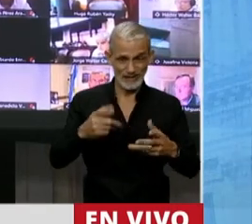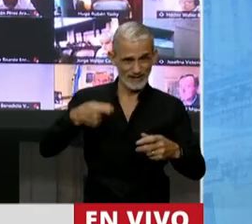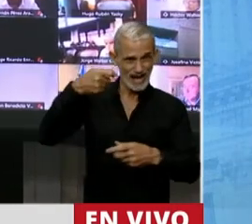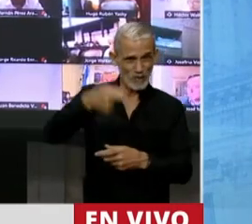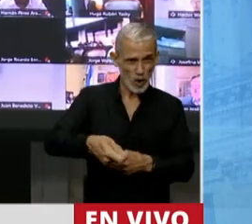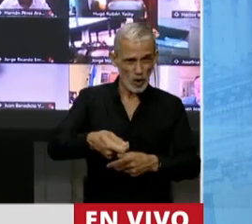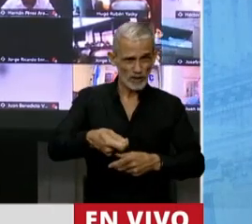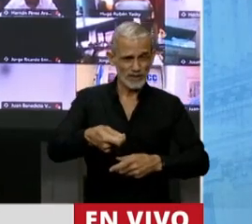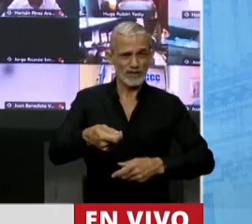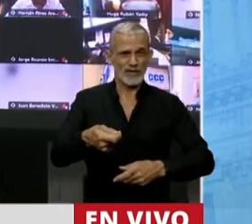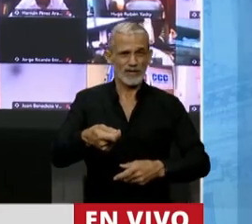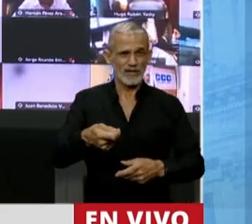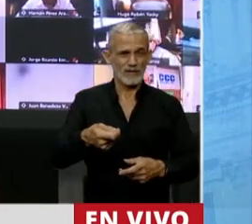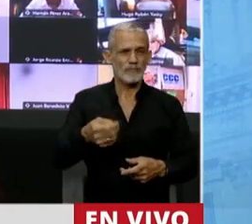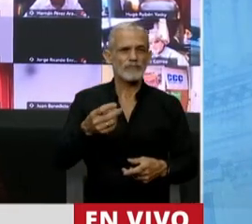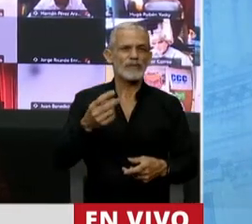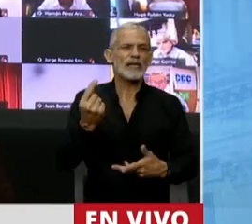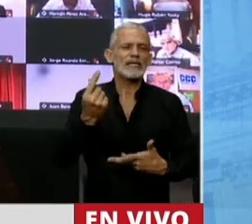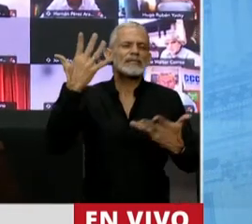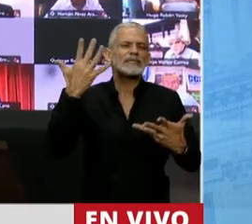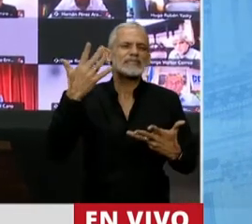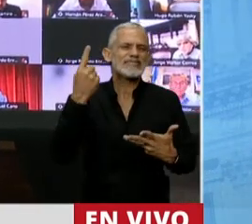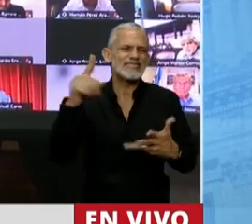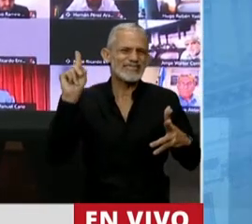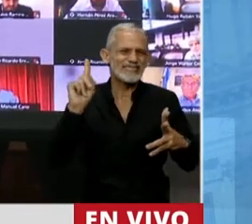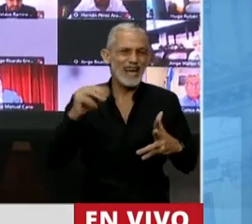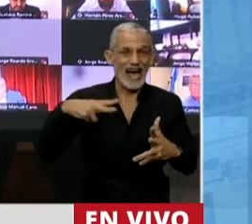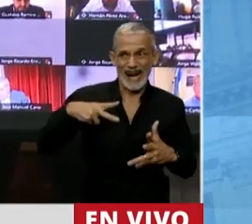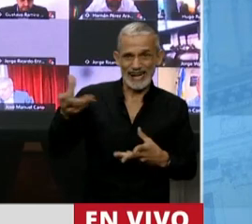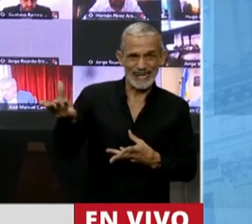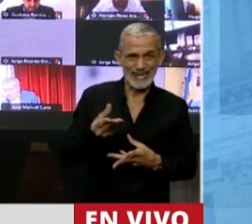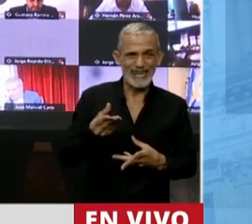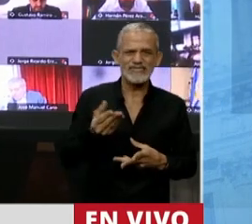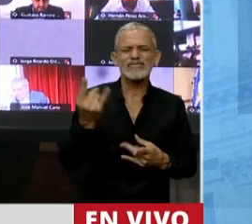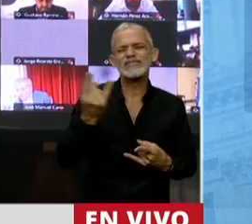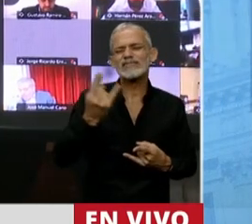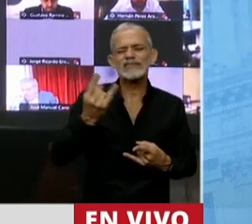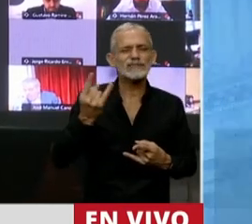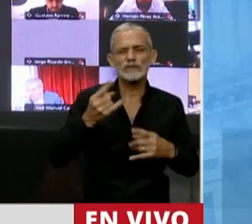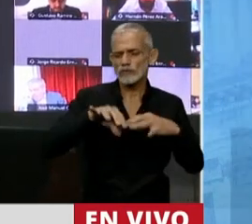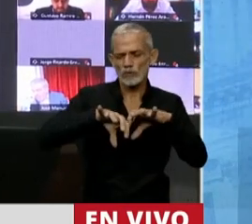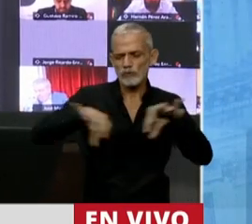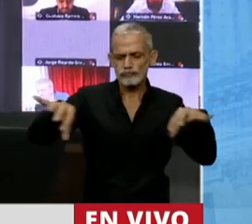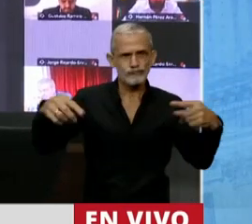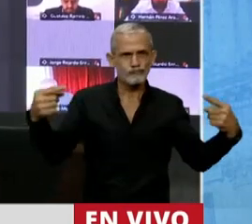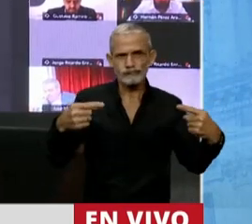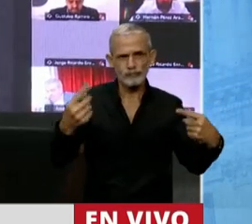extraordinario a la riqueza es una falsa y mentirosa dicotomía